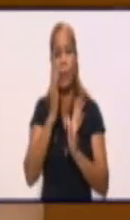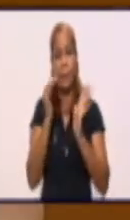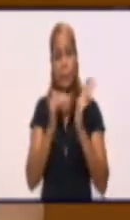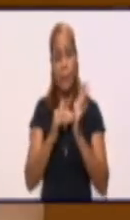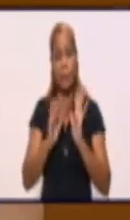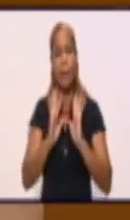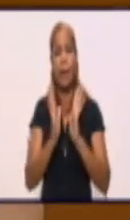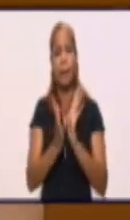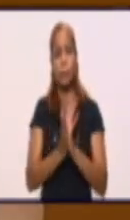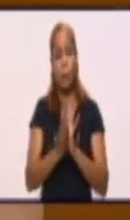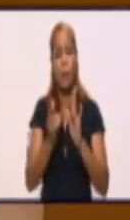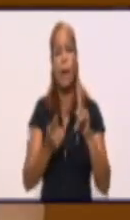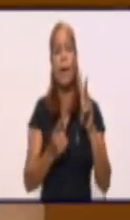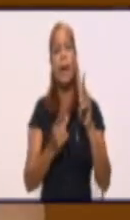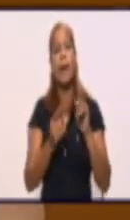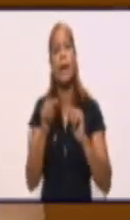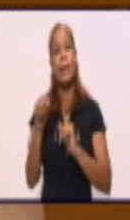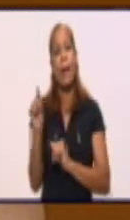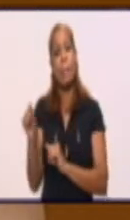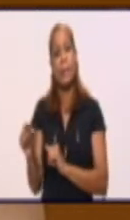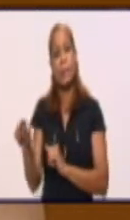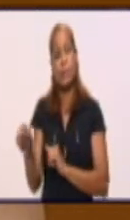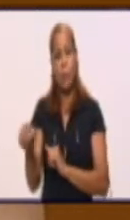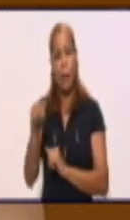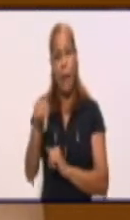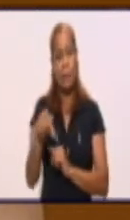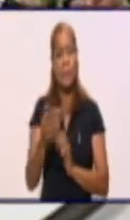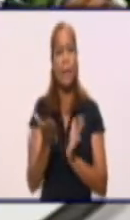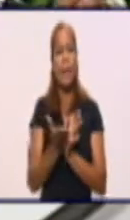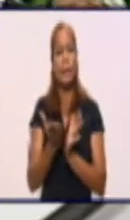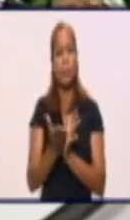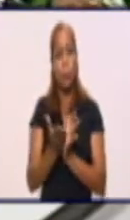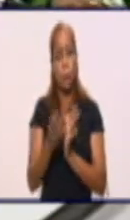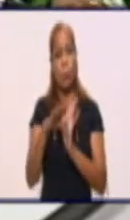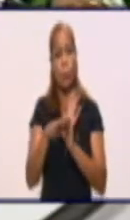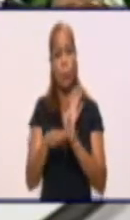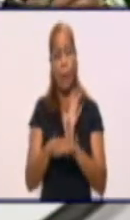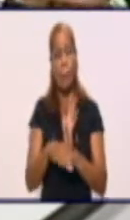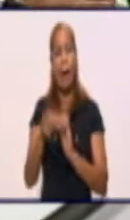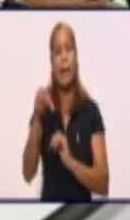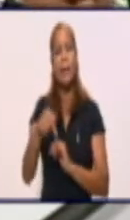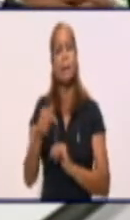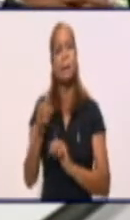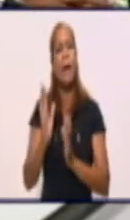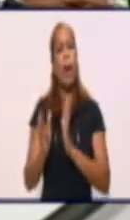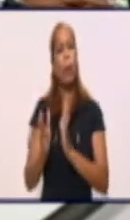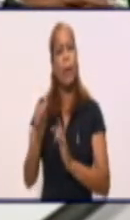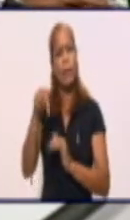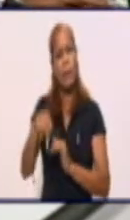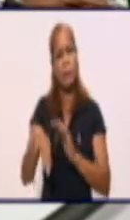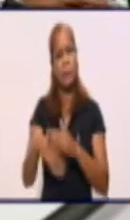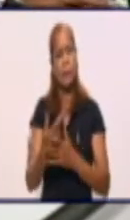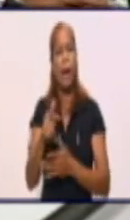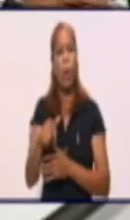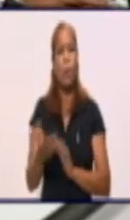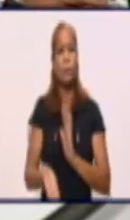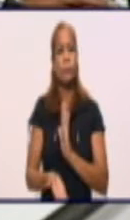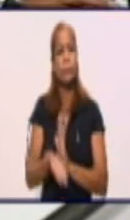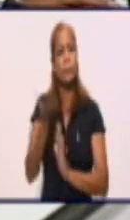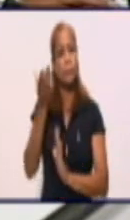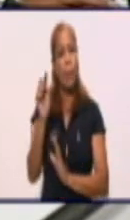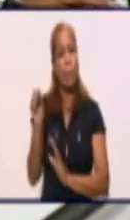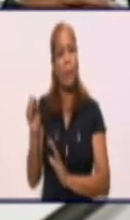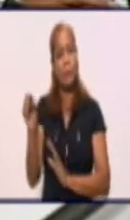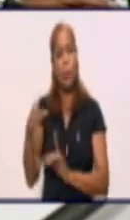presentes en el estudio y al pueblo de Granma que nos asiste. Esta jornada hemos tenido una cifra bastante alta de positivos a la COVID